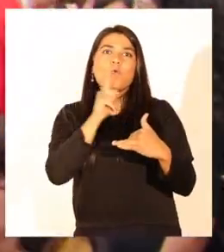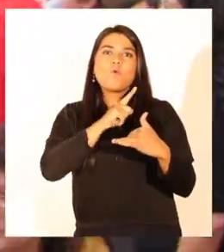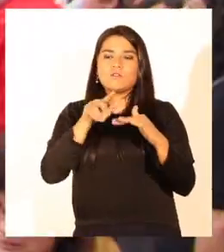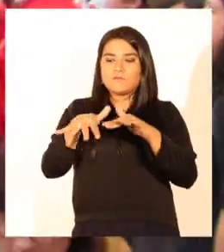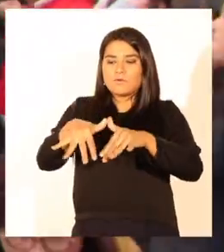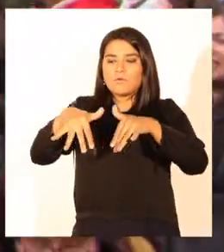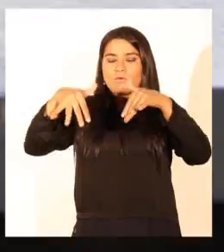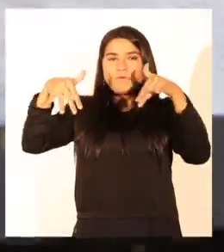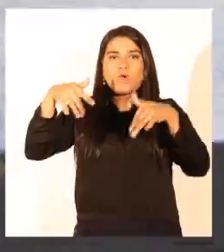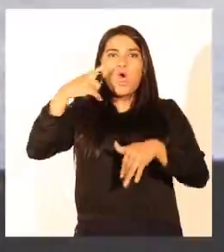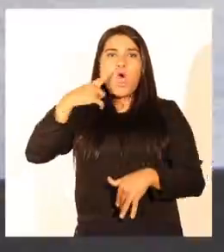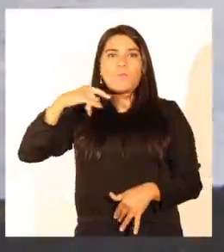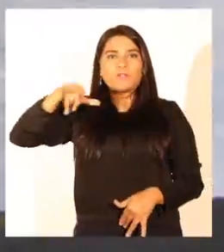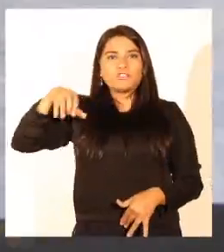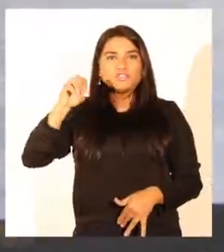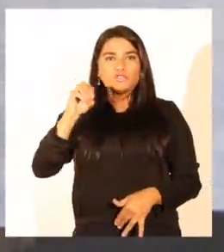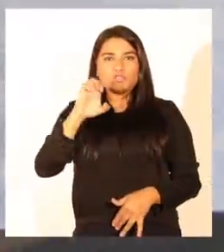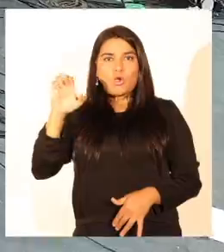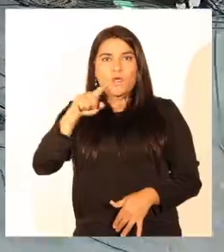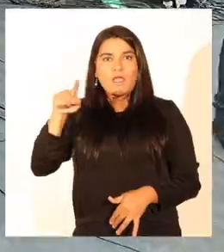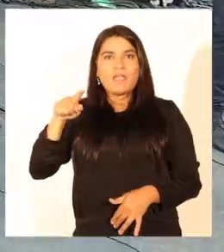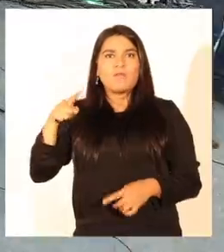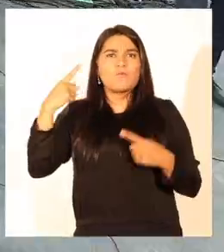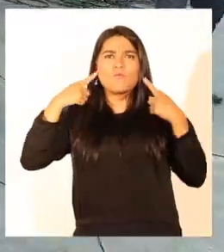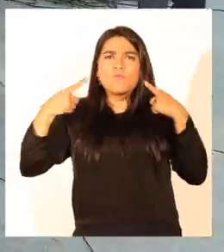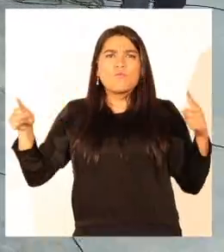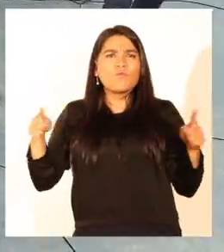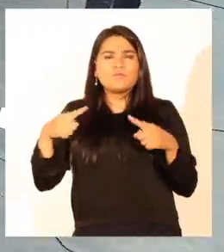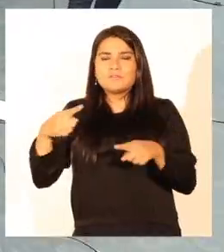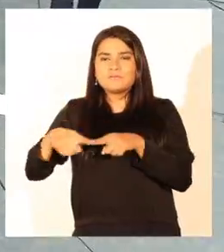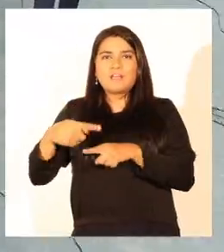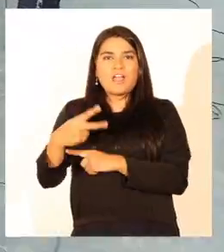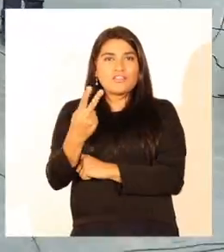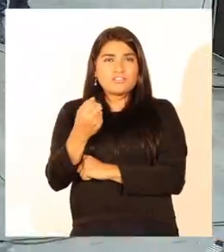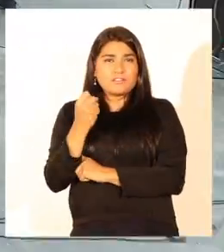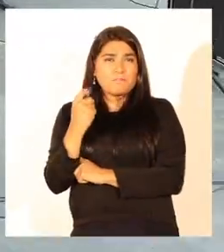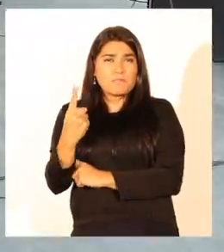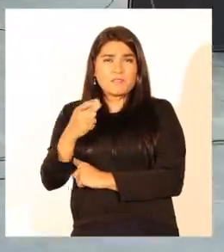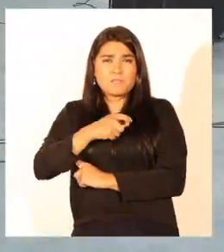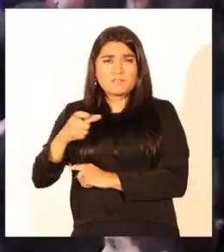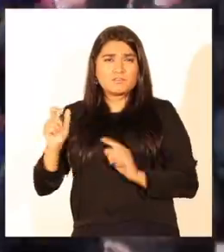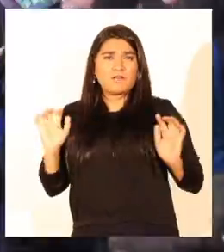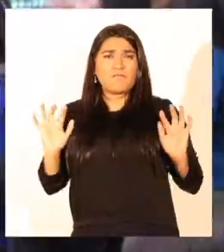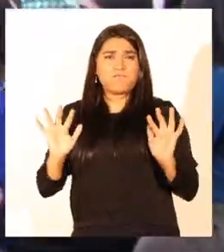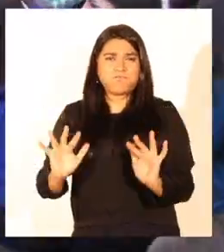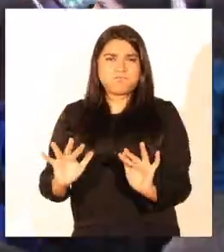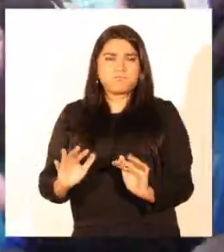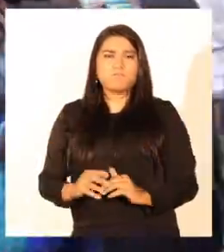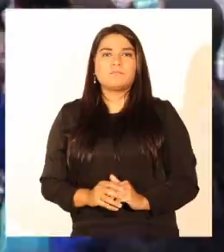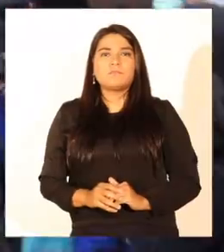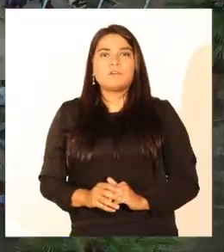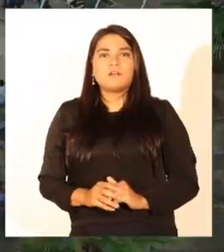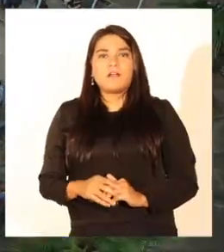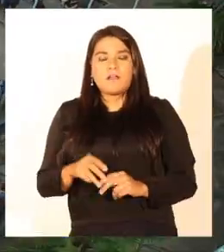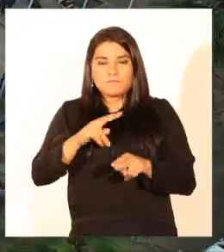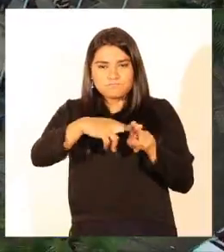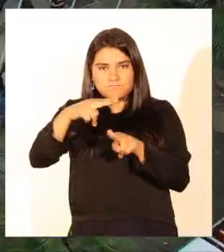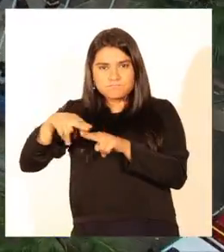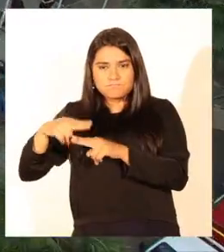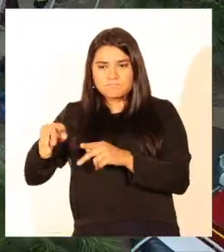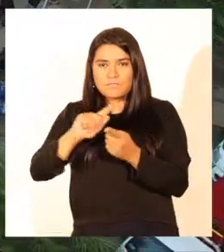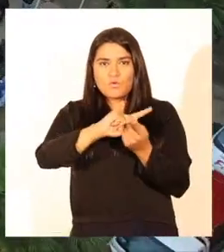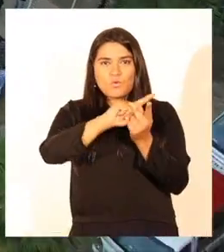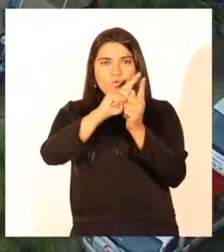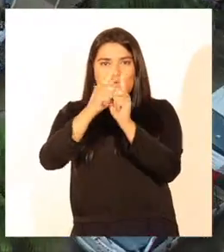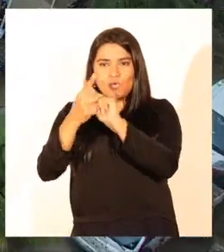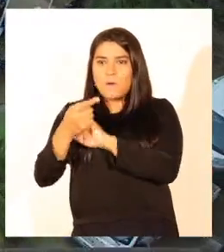anfiteatro con Joe Vasconcelos, que congregó a alrededor de 12.000 personas. Con una remodelación que